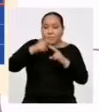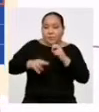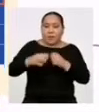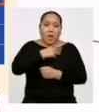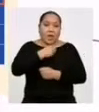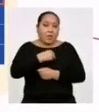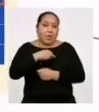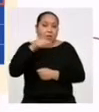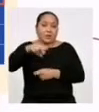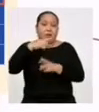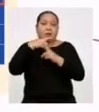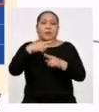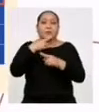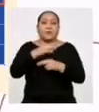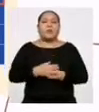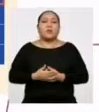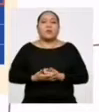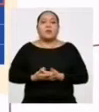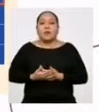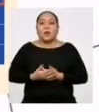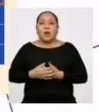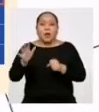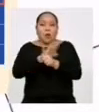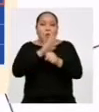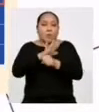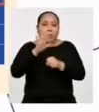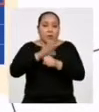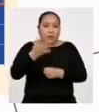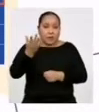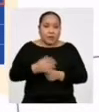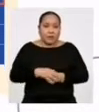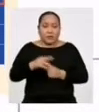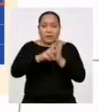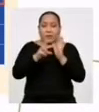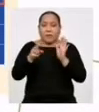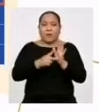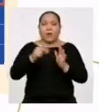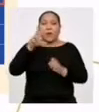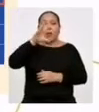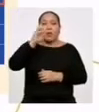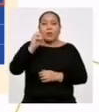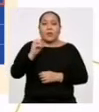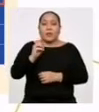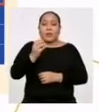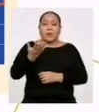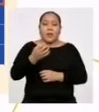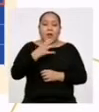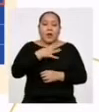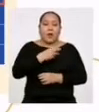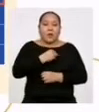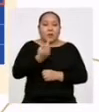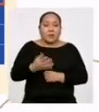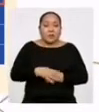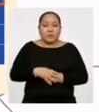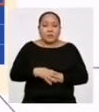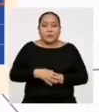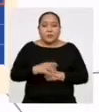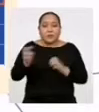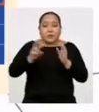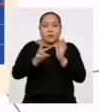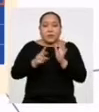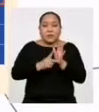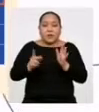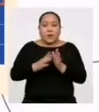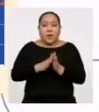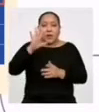Nuestro resultado tiene que ser entero Por lo tanto, 30 años Eso quiere decir que el